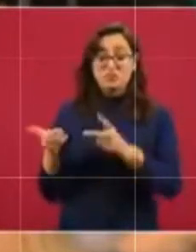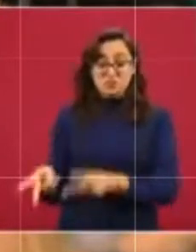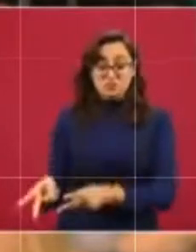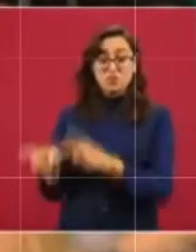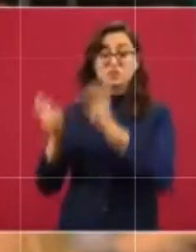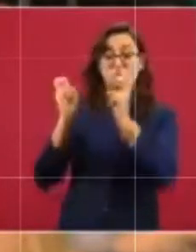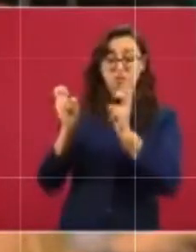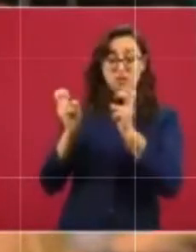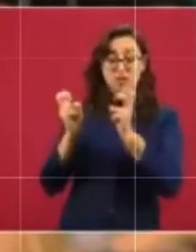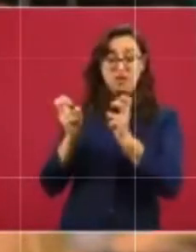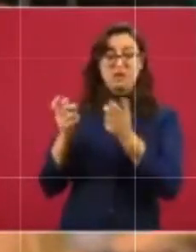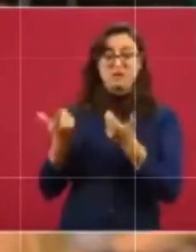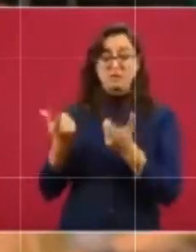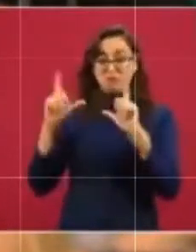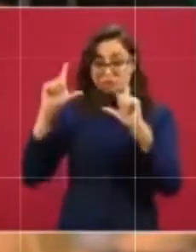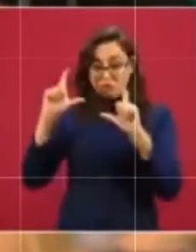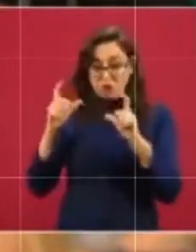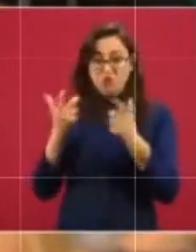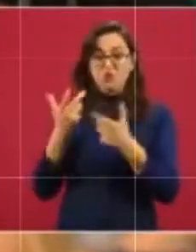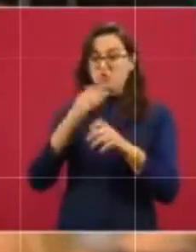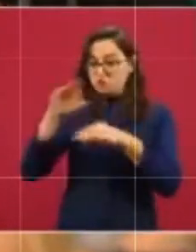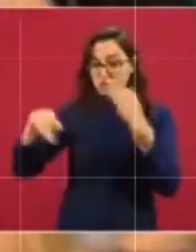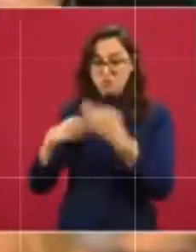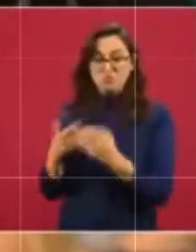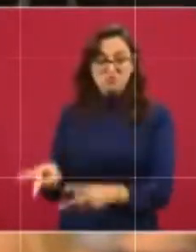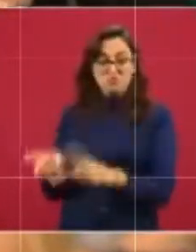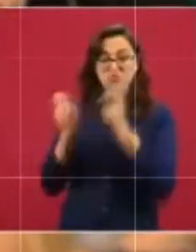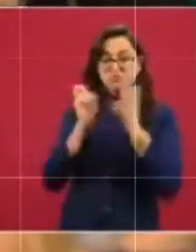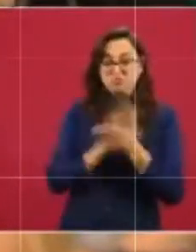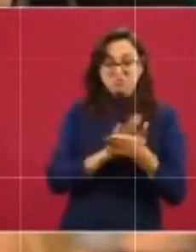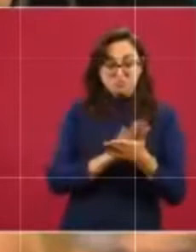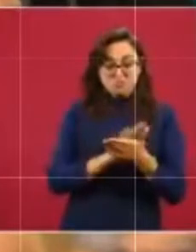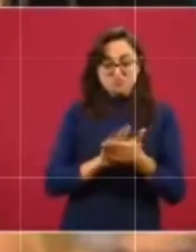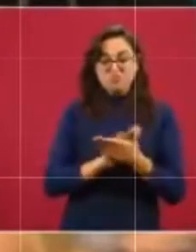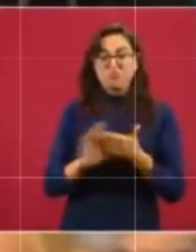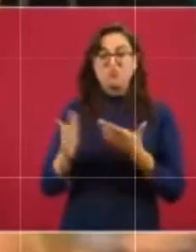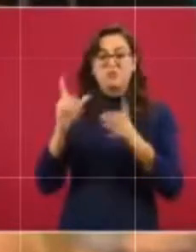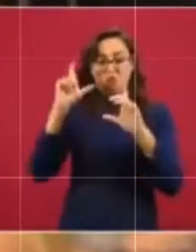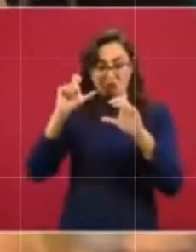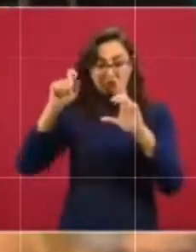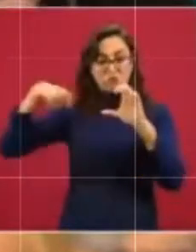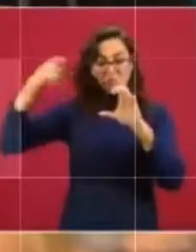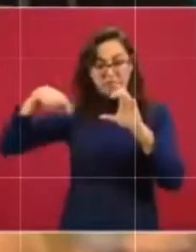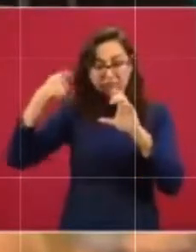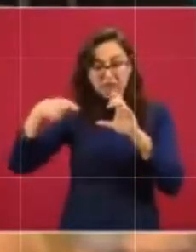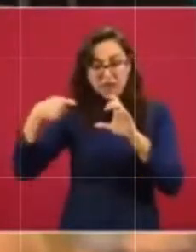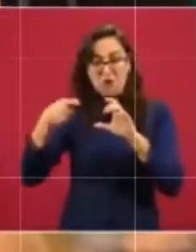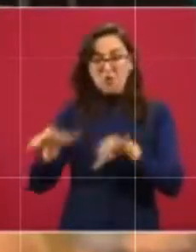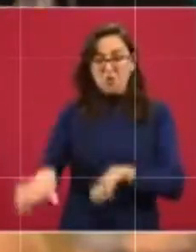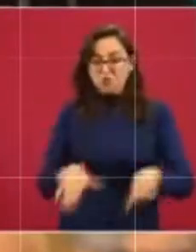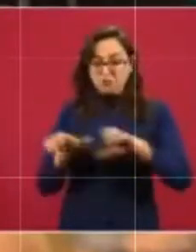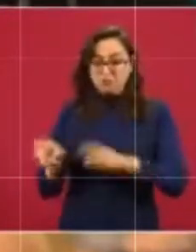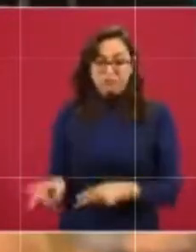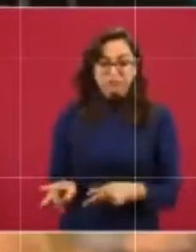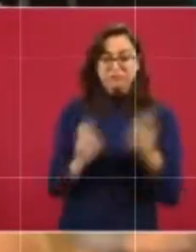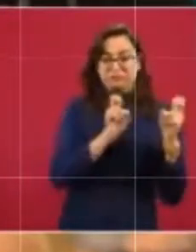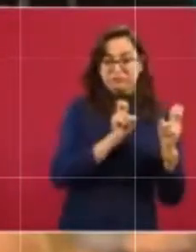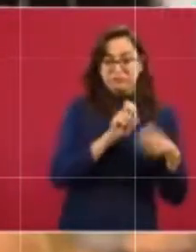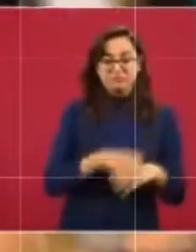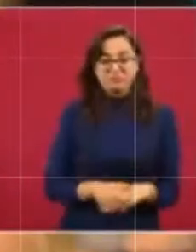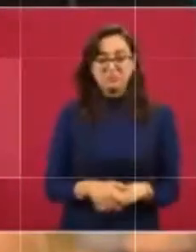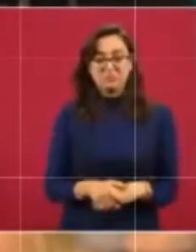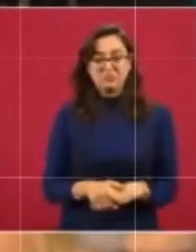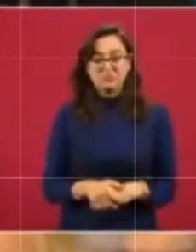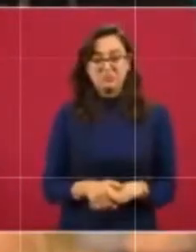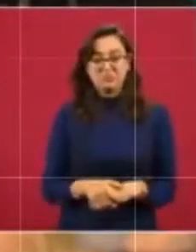equipo de trabajo para borrar las huellas de su trabajo. Cámaras fotográficas, cámara de video y computadora. Se la robaron.